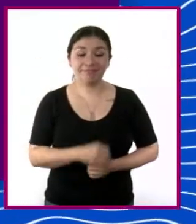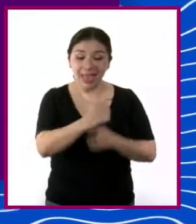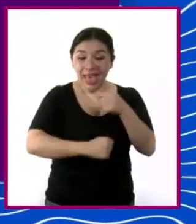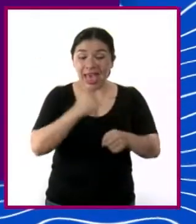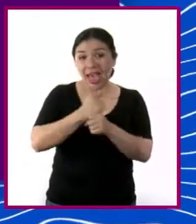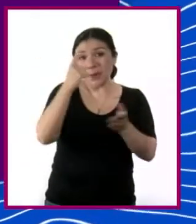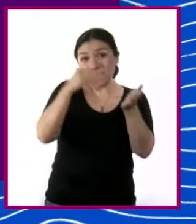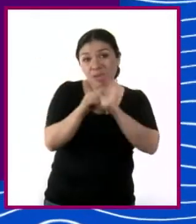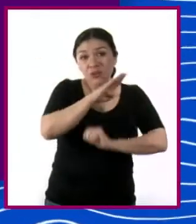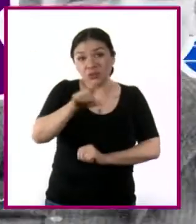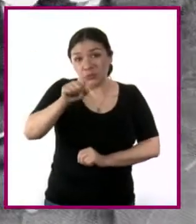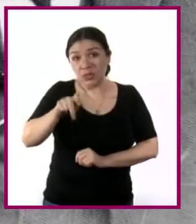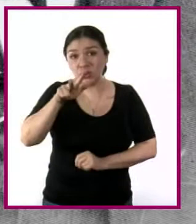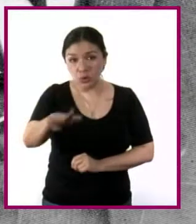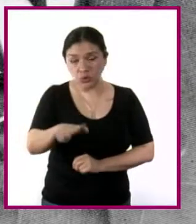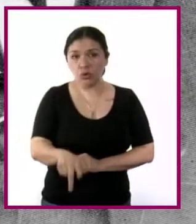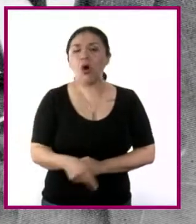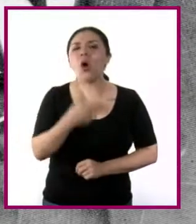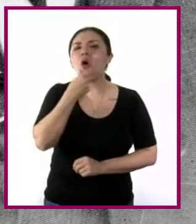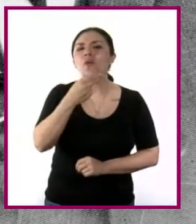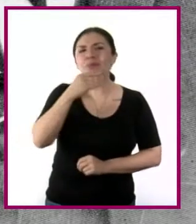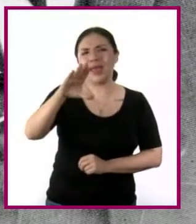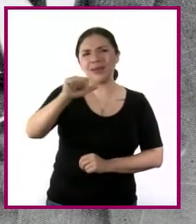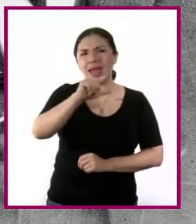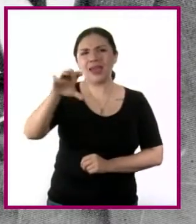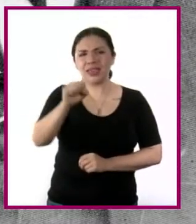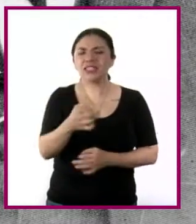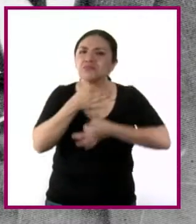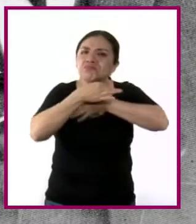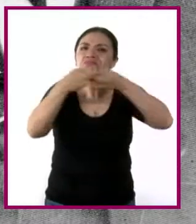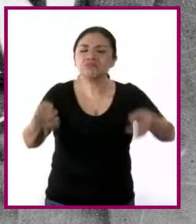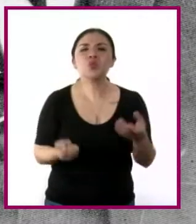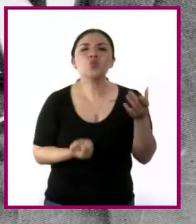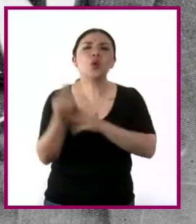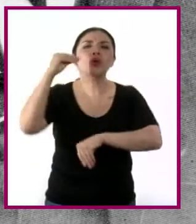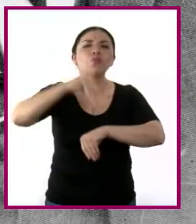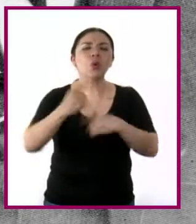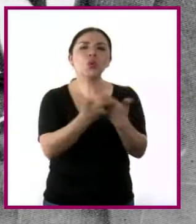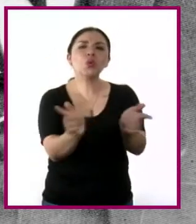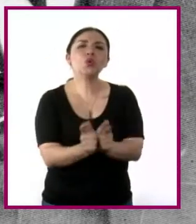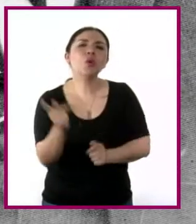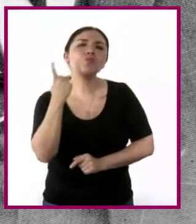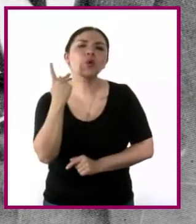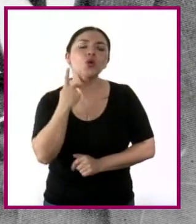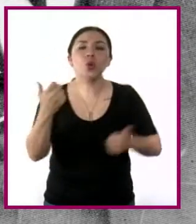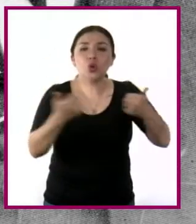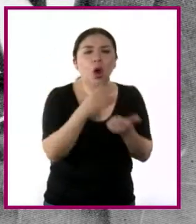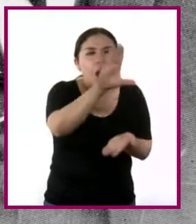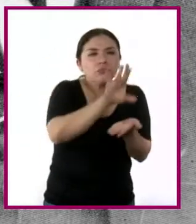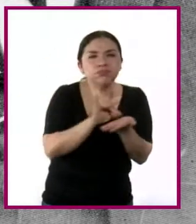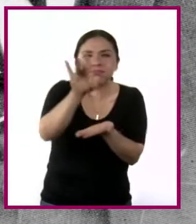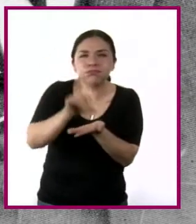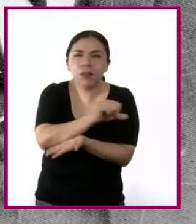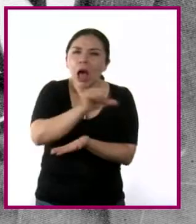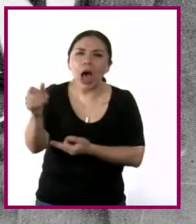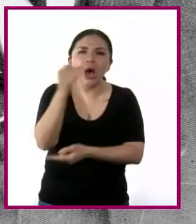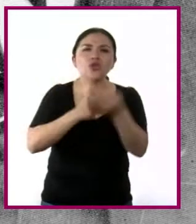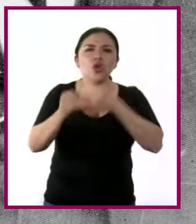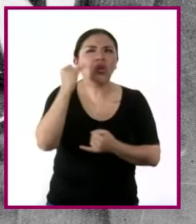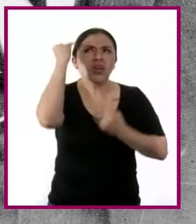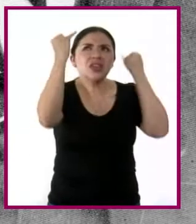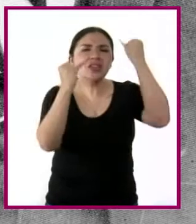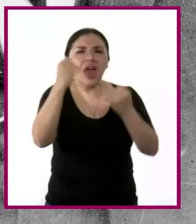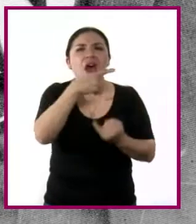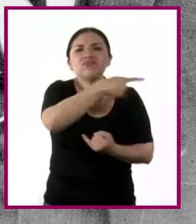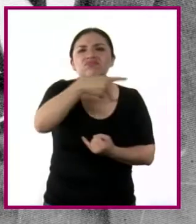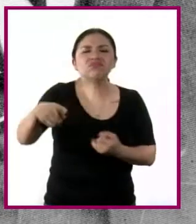1928, Calles anuncia la creación de un partido político que agruparía a todas las corrientes de